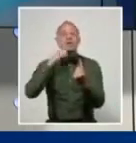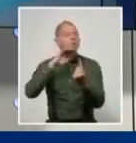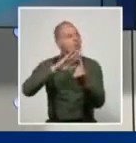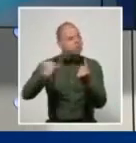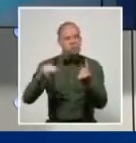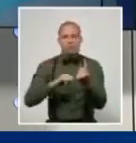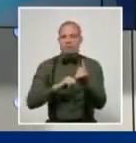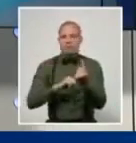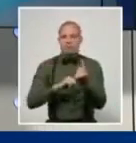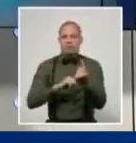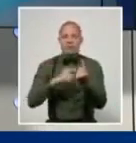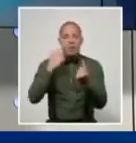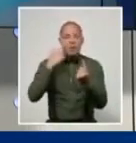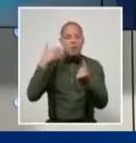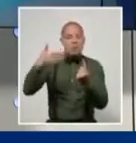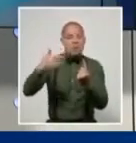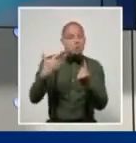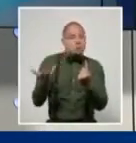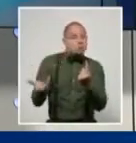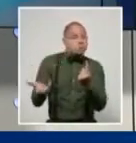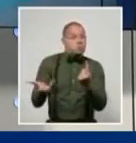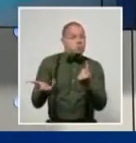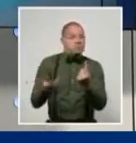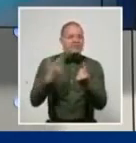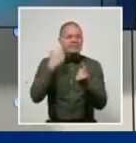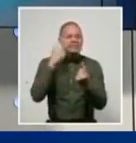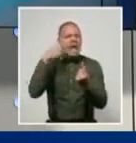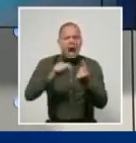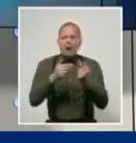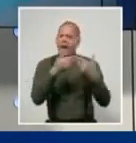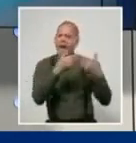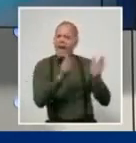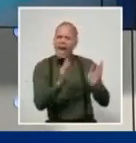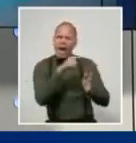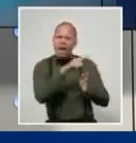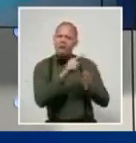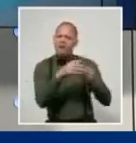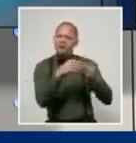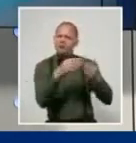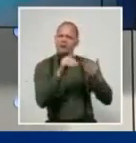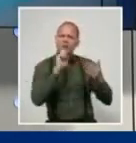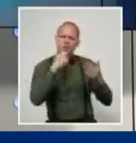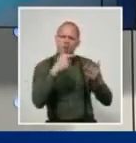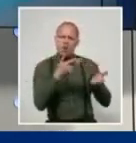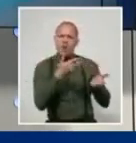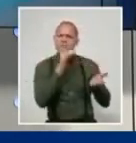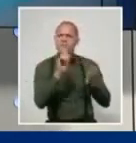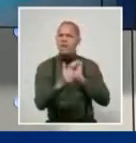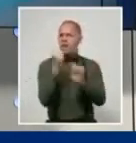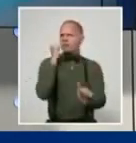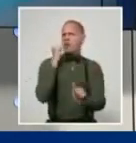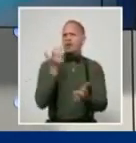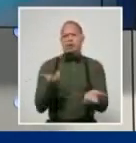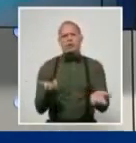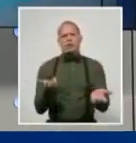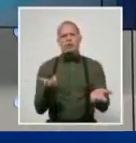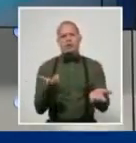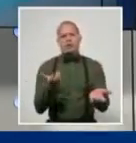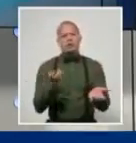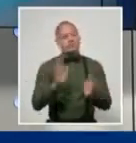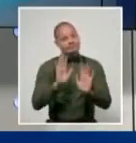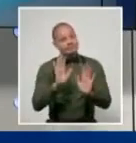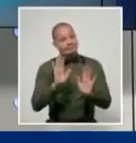la economía ahora pareciera llevar la actualización del modelo hacia atrás. Pone la cota más alta